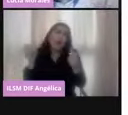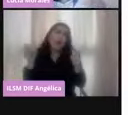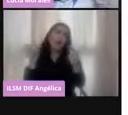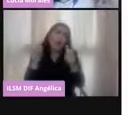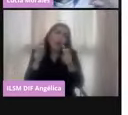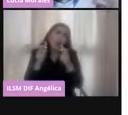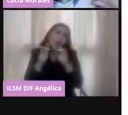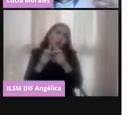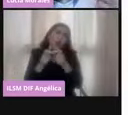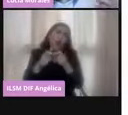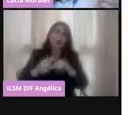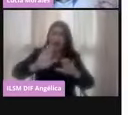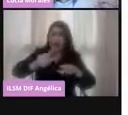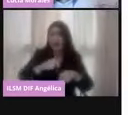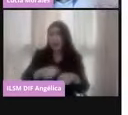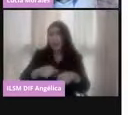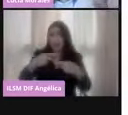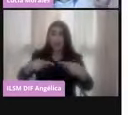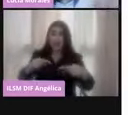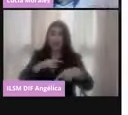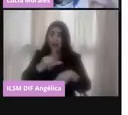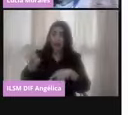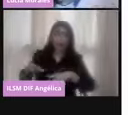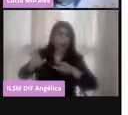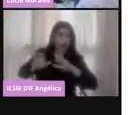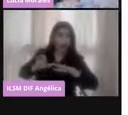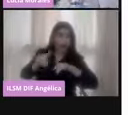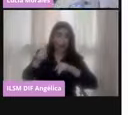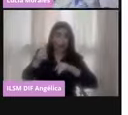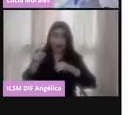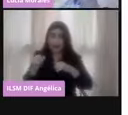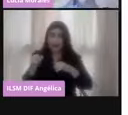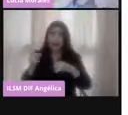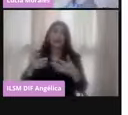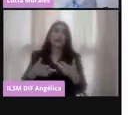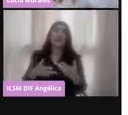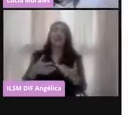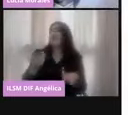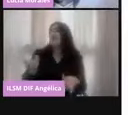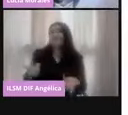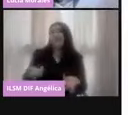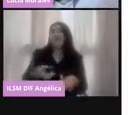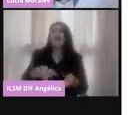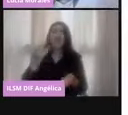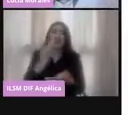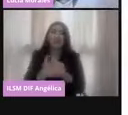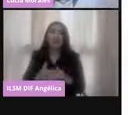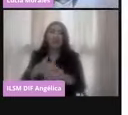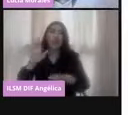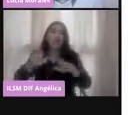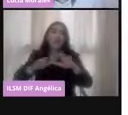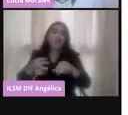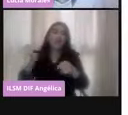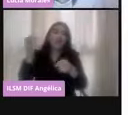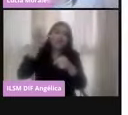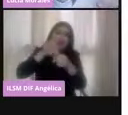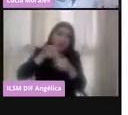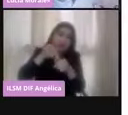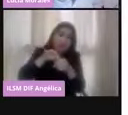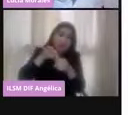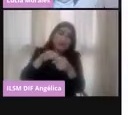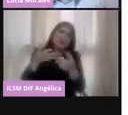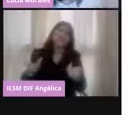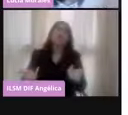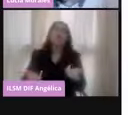característica que tendría una ciudadanía integral que no nada más se limita a emitir su voto cuando hay elecciones,